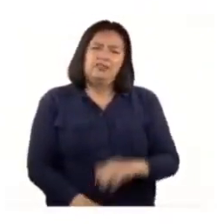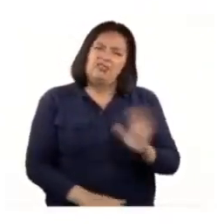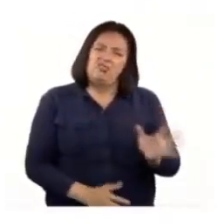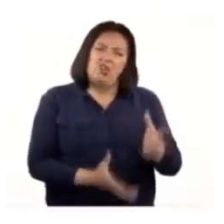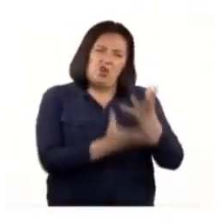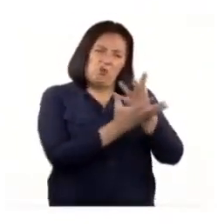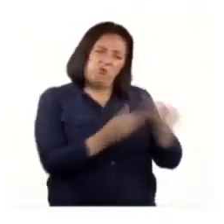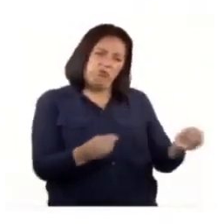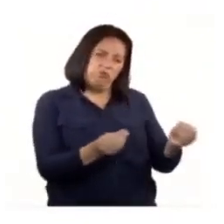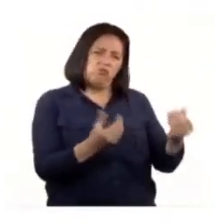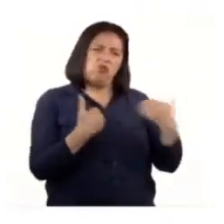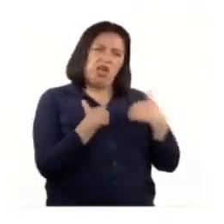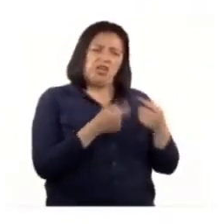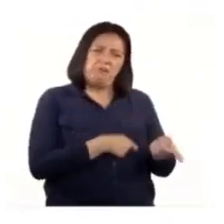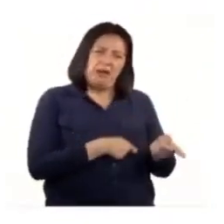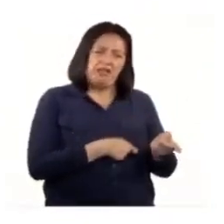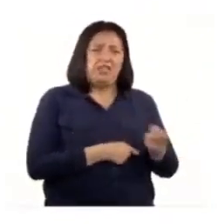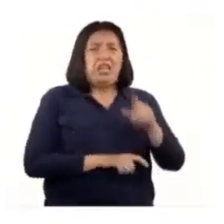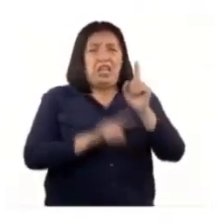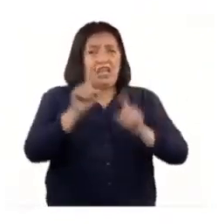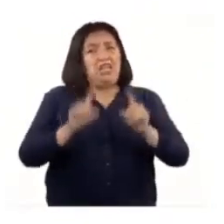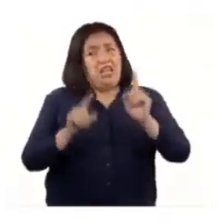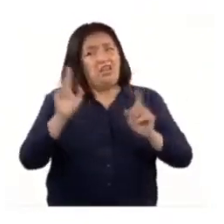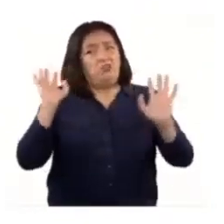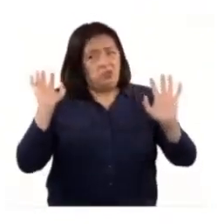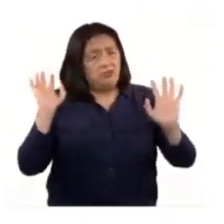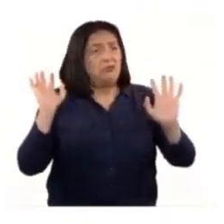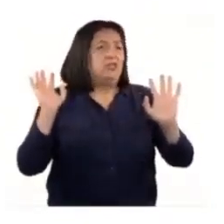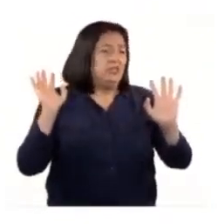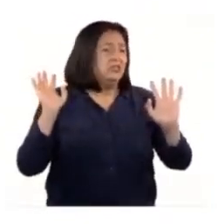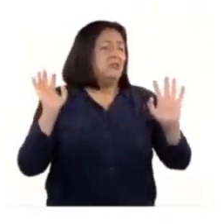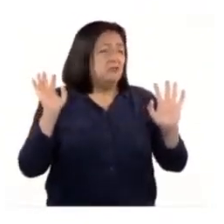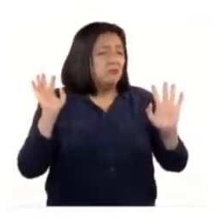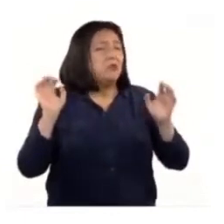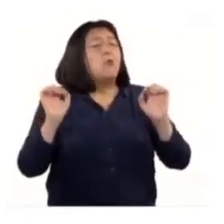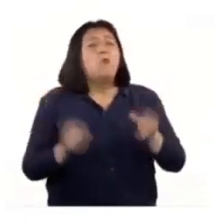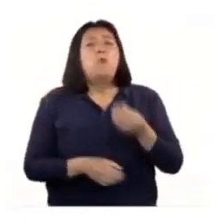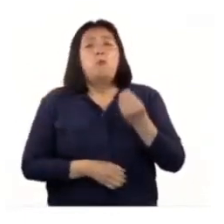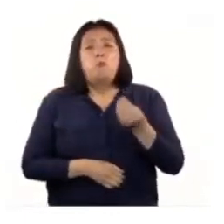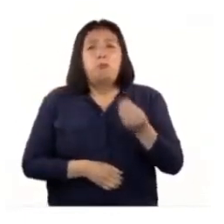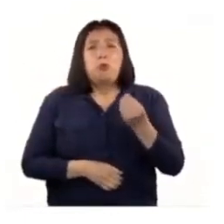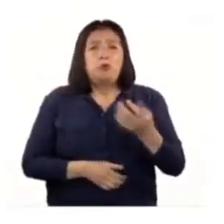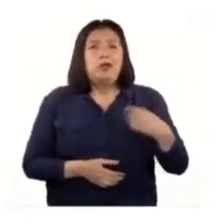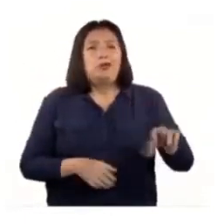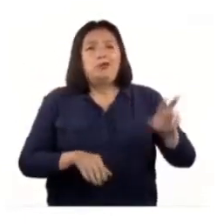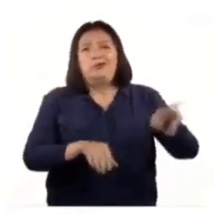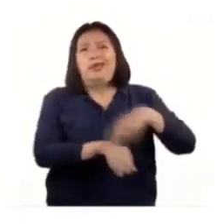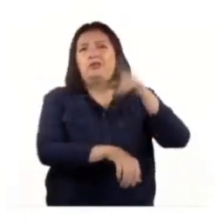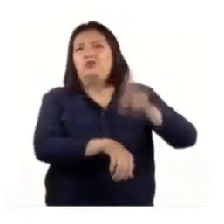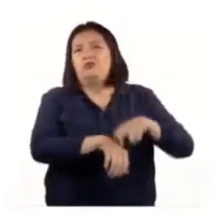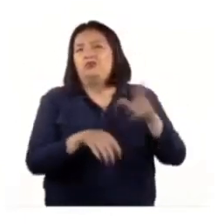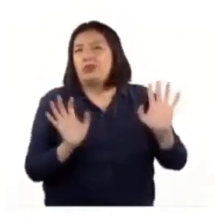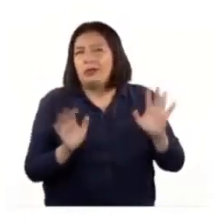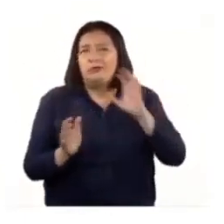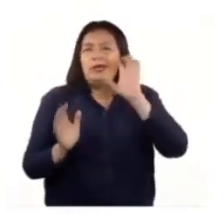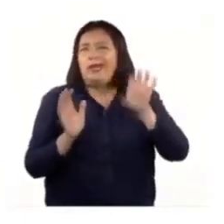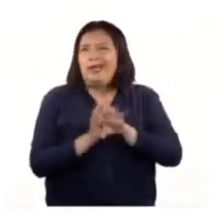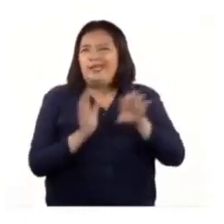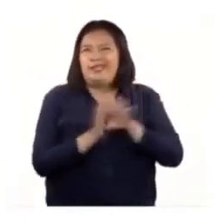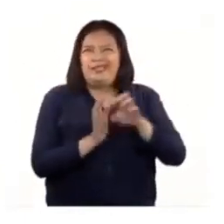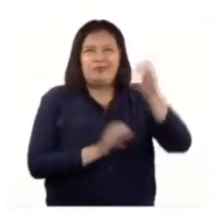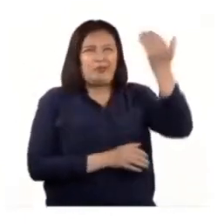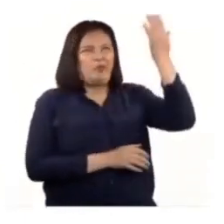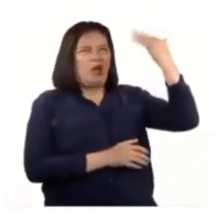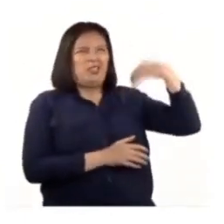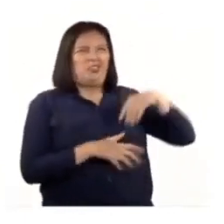extinción de los animales, en algunos casos, se puede dar por un evento natural, como lo que